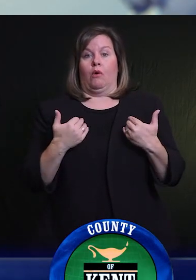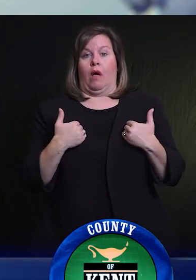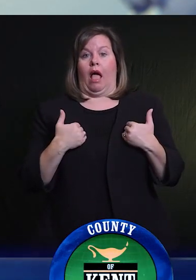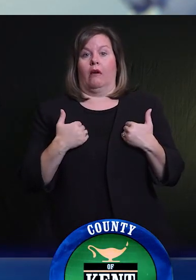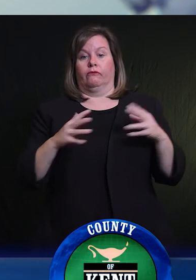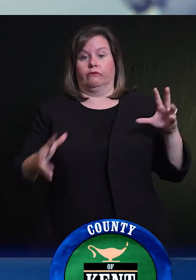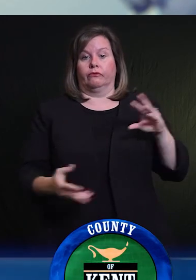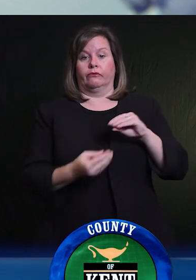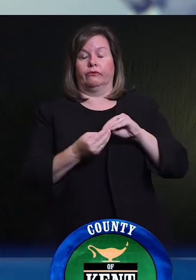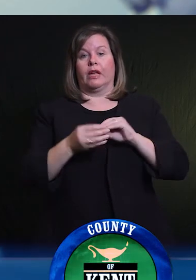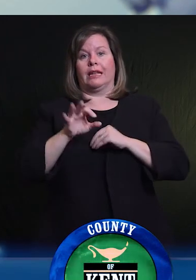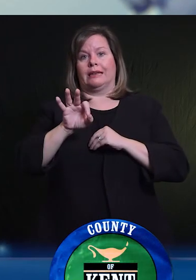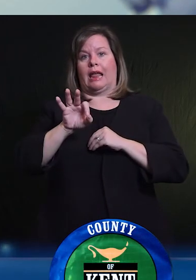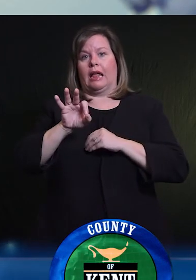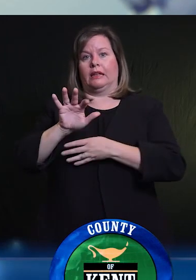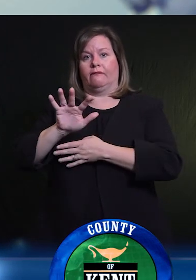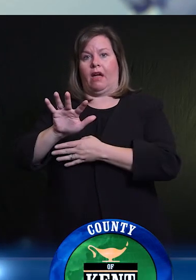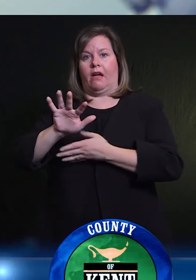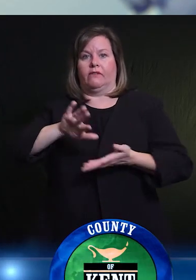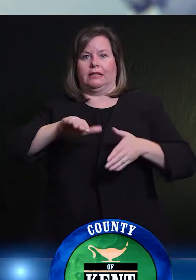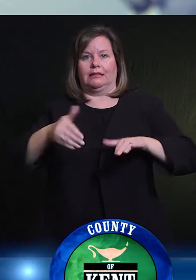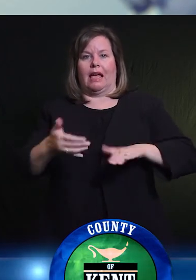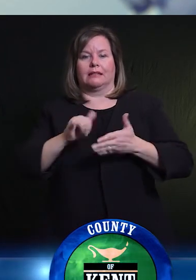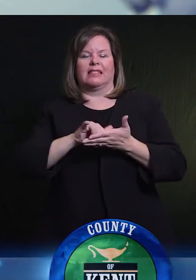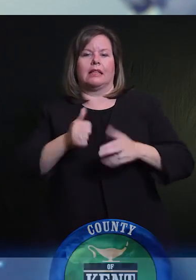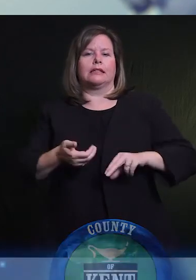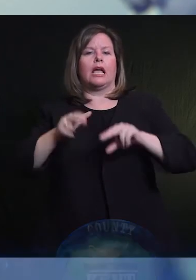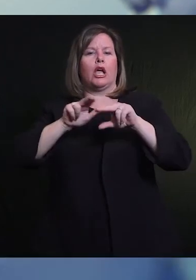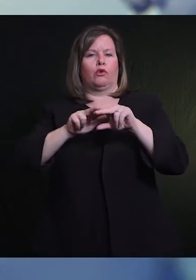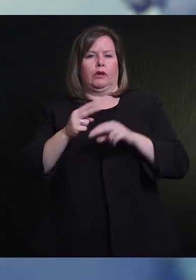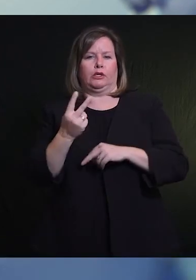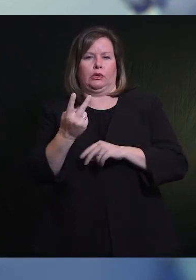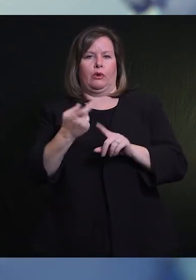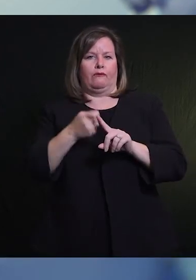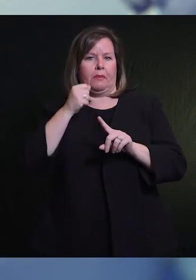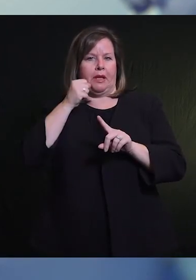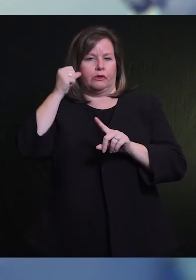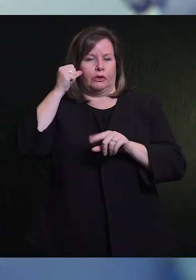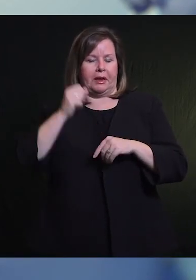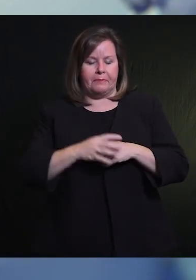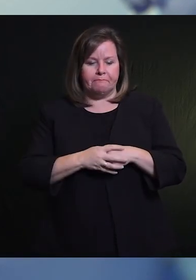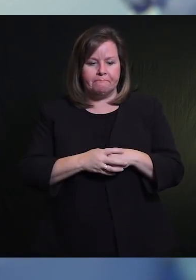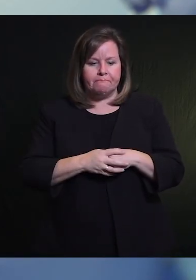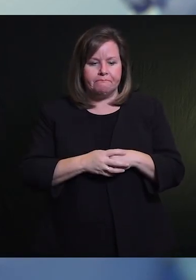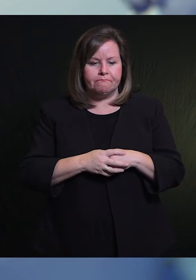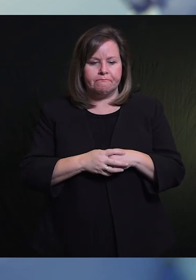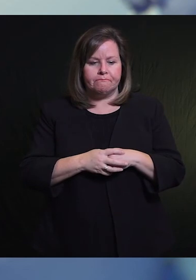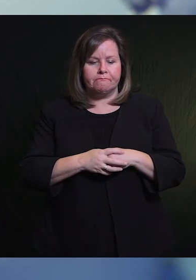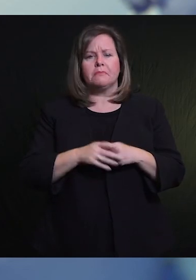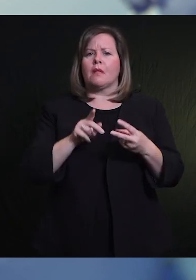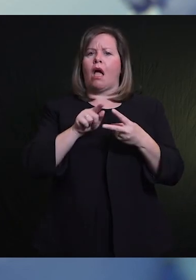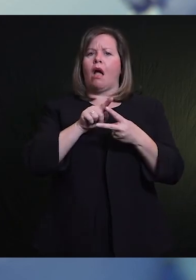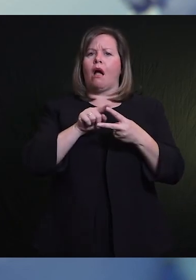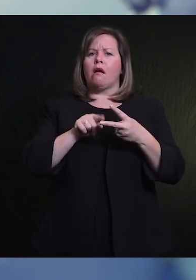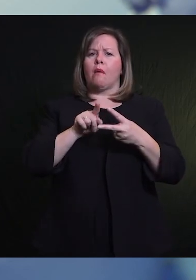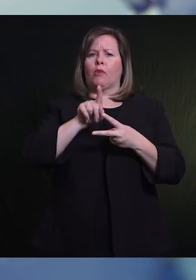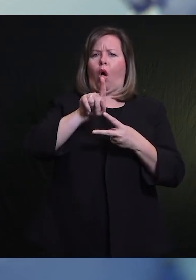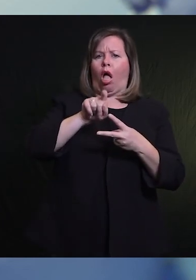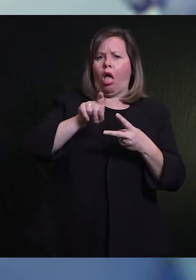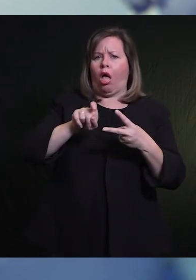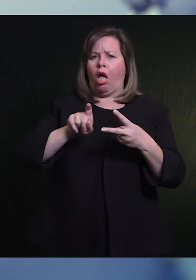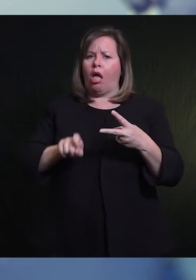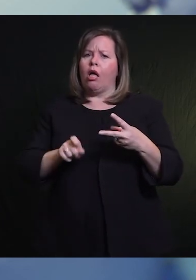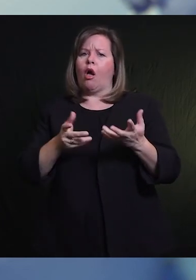muertes, así que un aumento de dos muertes aquí en el Condado de Kent desde ayer. Tenemos un par de preguntas que voy a